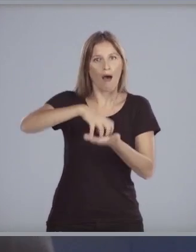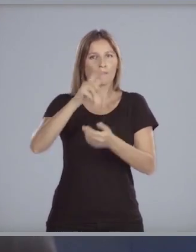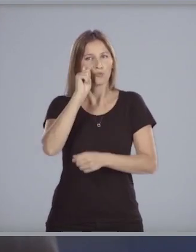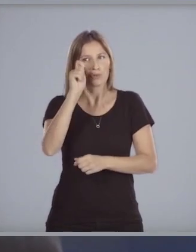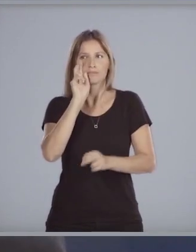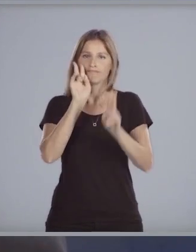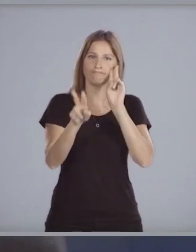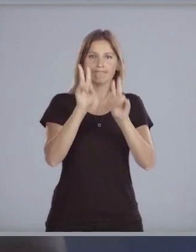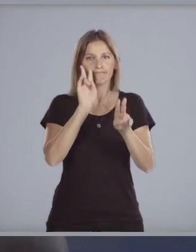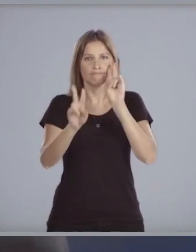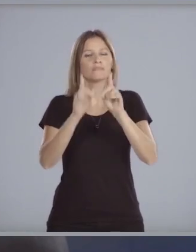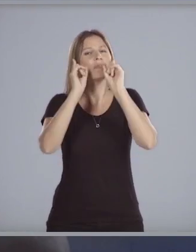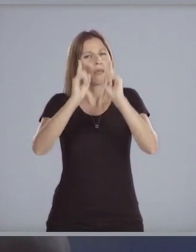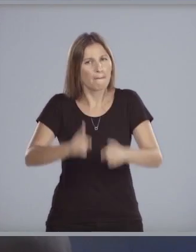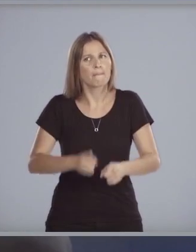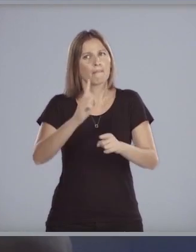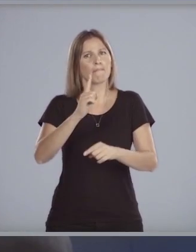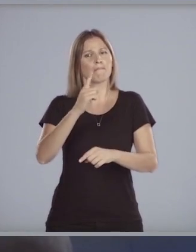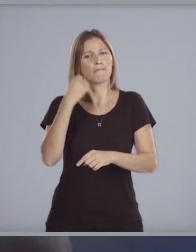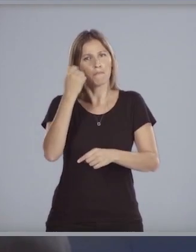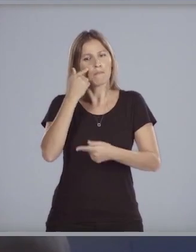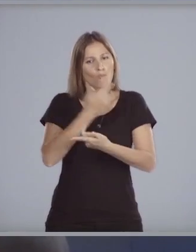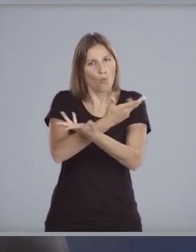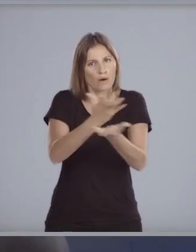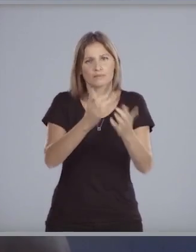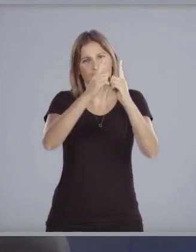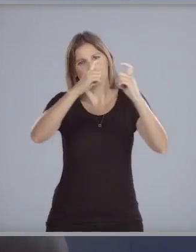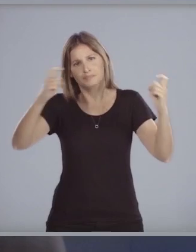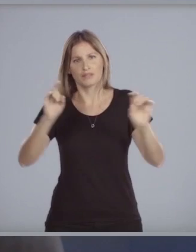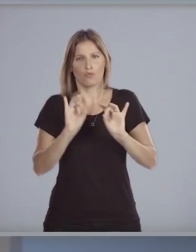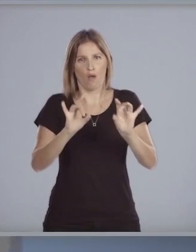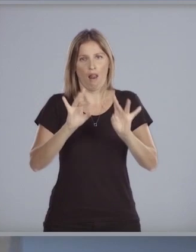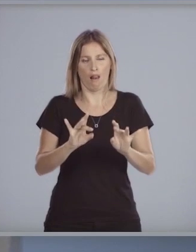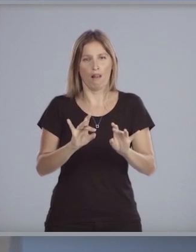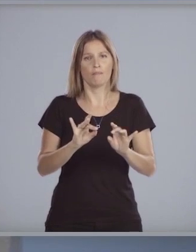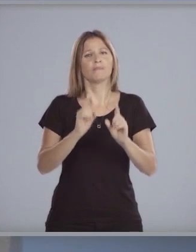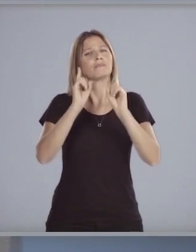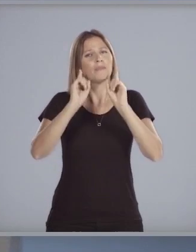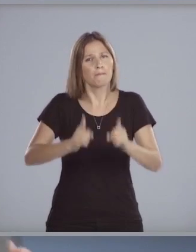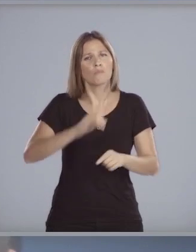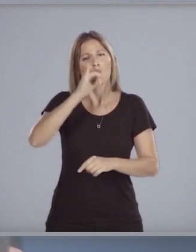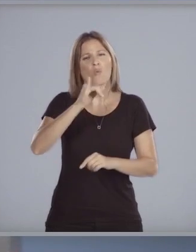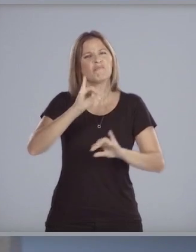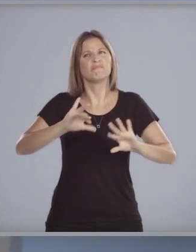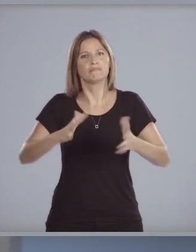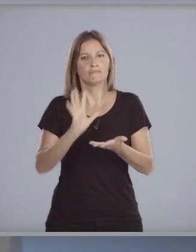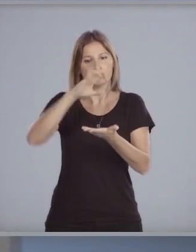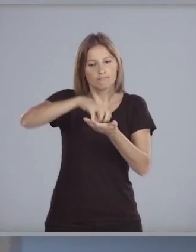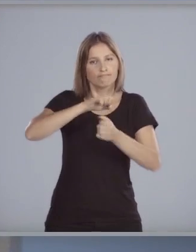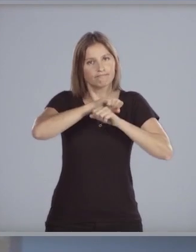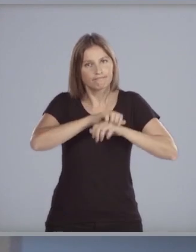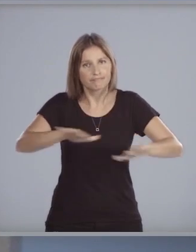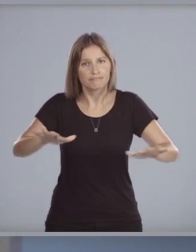turístico y también como rica expresión de biodiversidad. Cuando hablamos de descentralización,